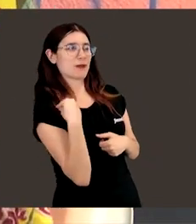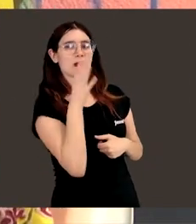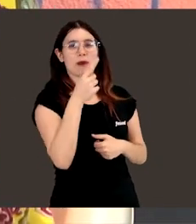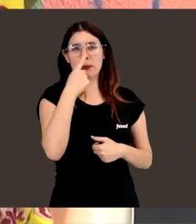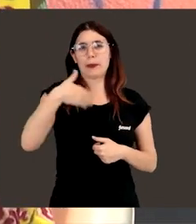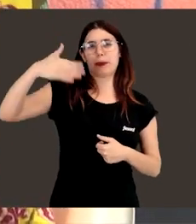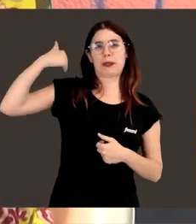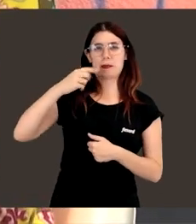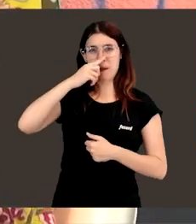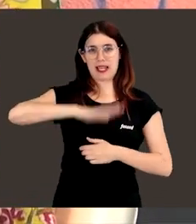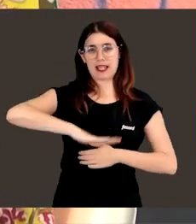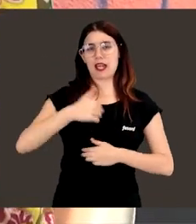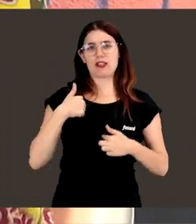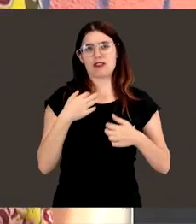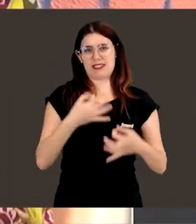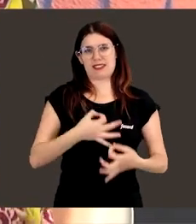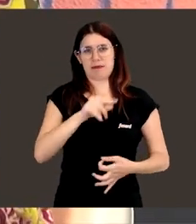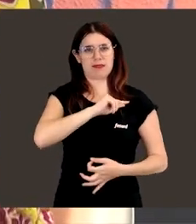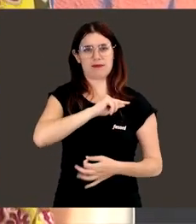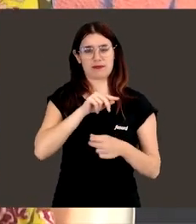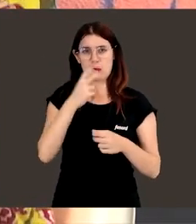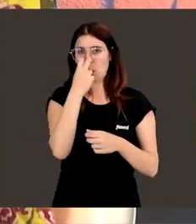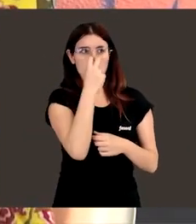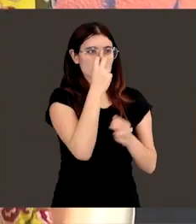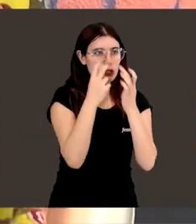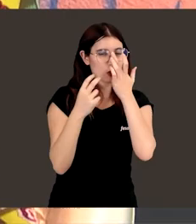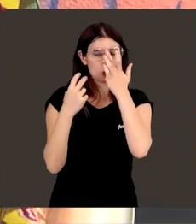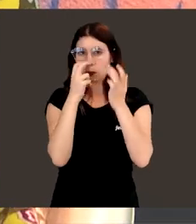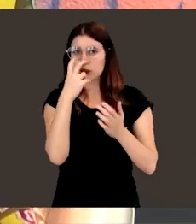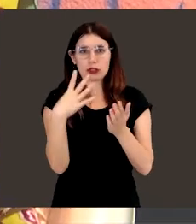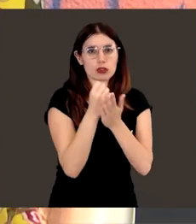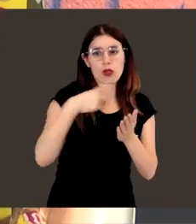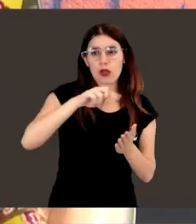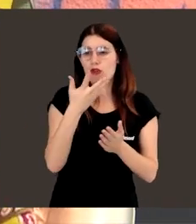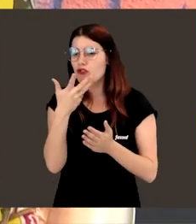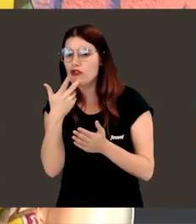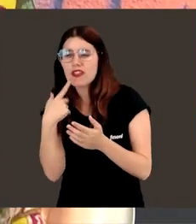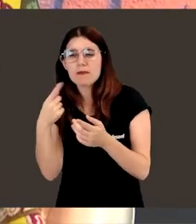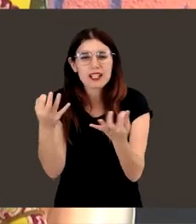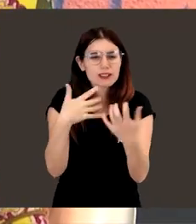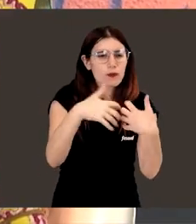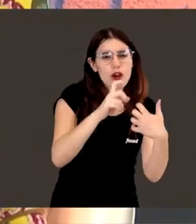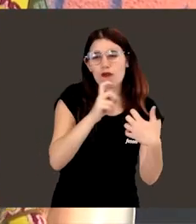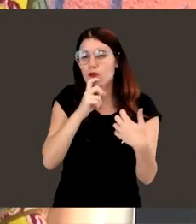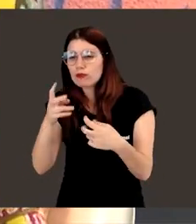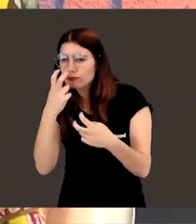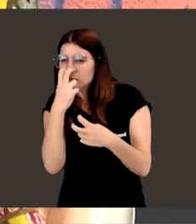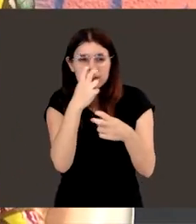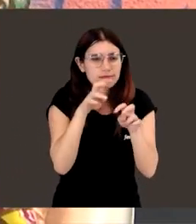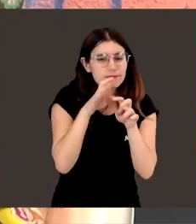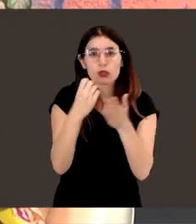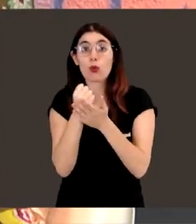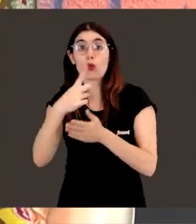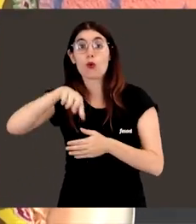pequeñita siempre sentí curiosidad por todo. Siempre quería saber, conocer las cosas, saber cómo funcionaban. Y poco a poco,